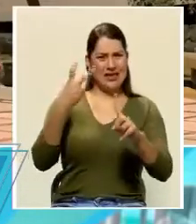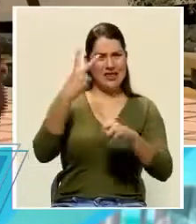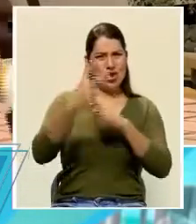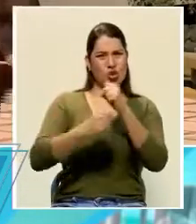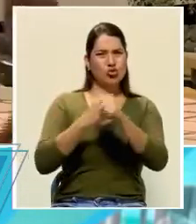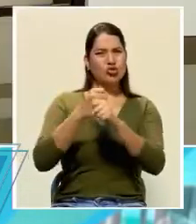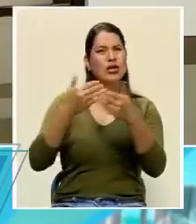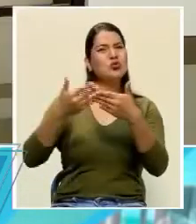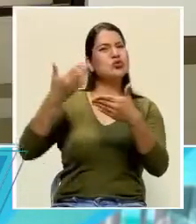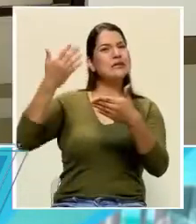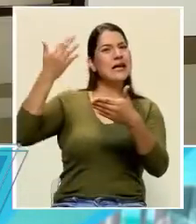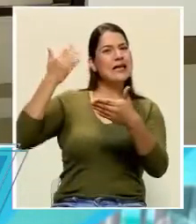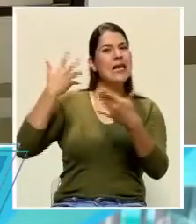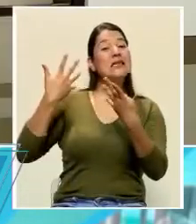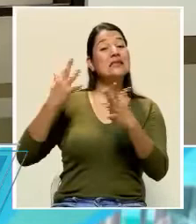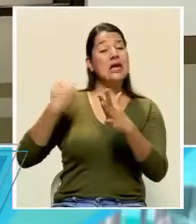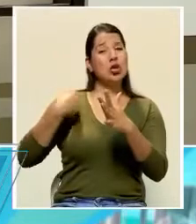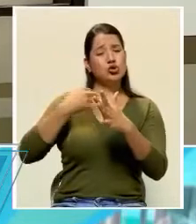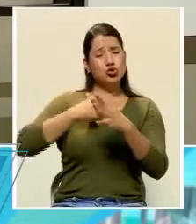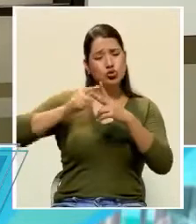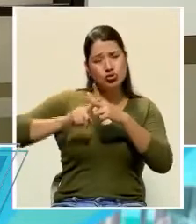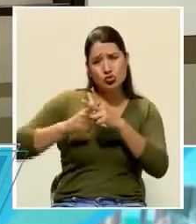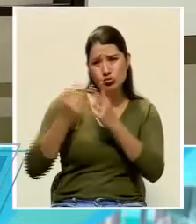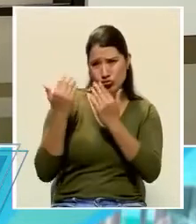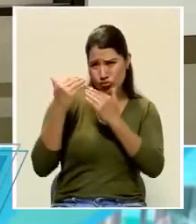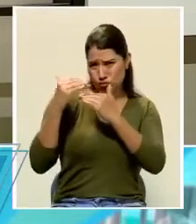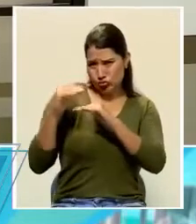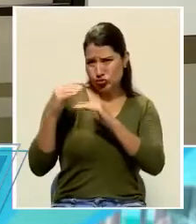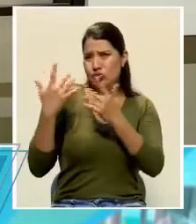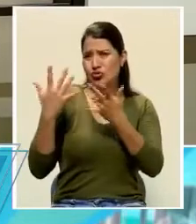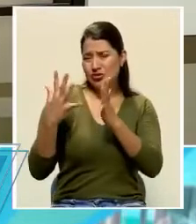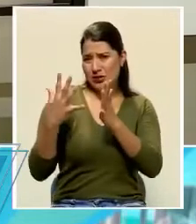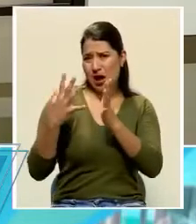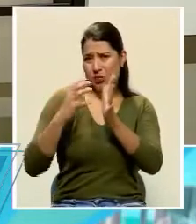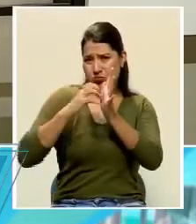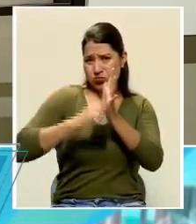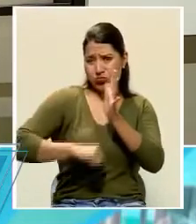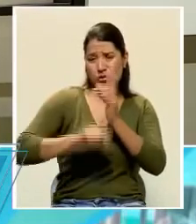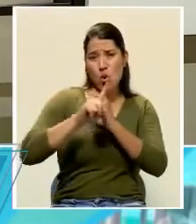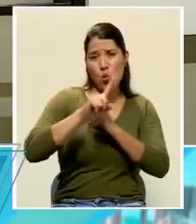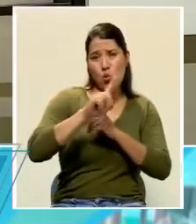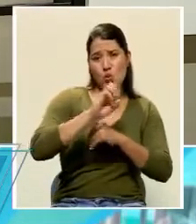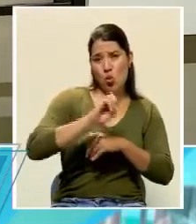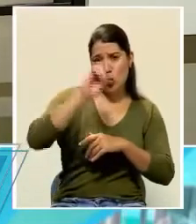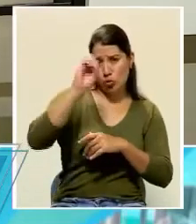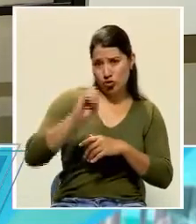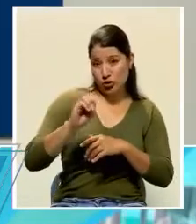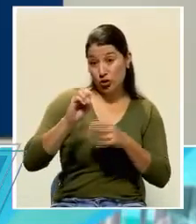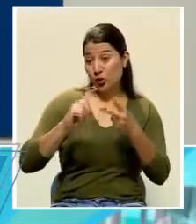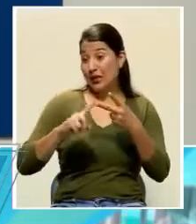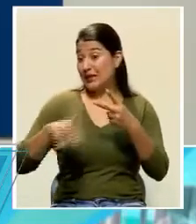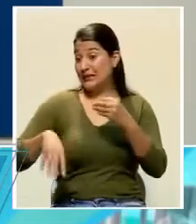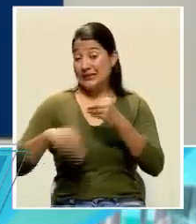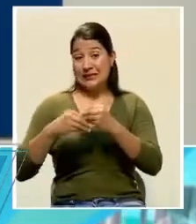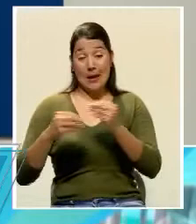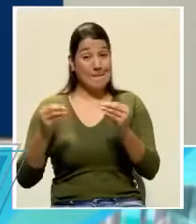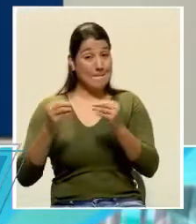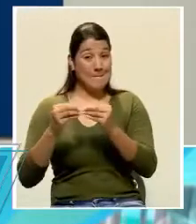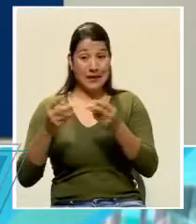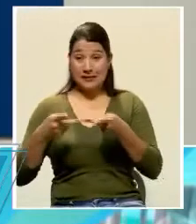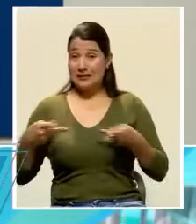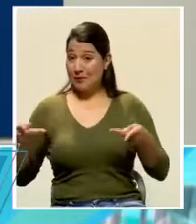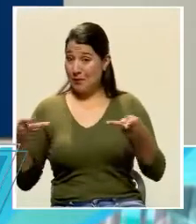se había presentado con un 1% menos que el año pasado y sin crecimiento de plazas, dadas las